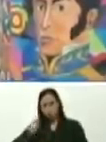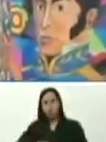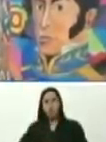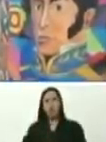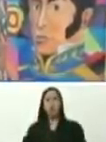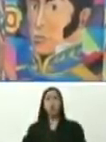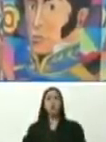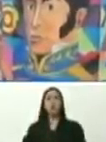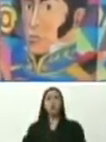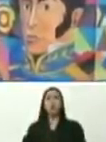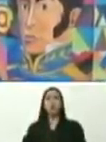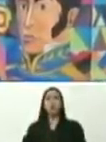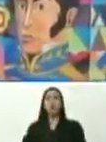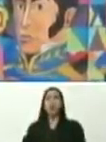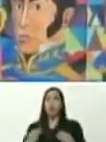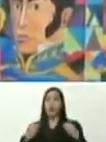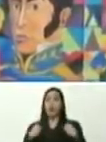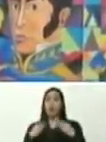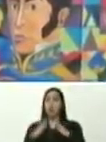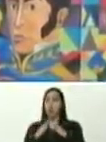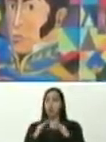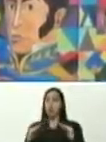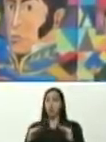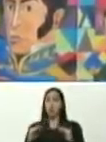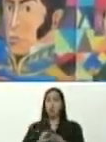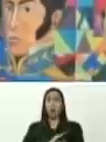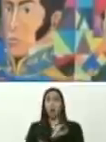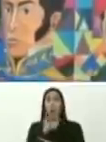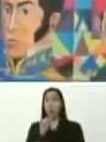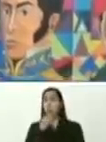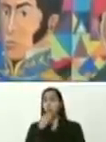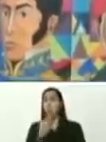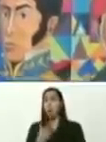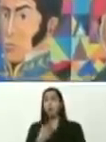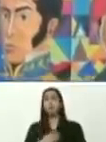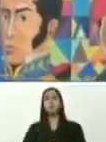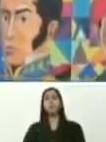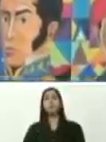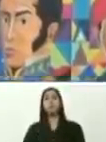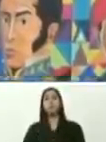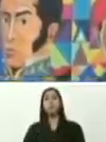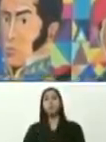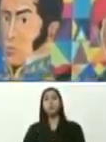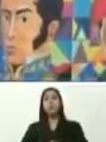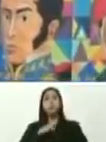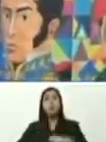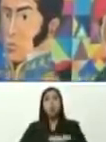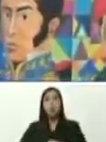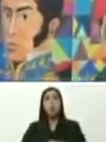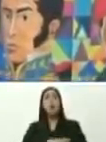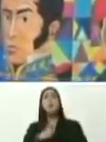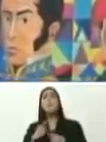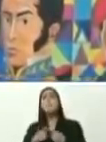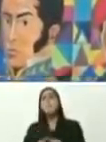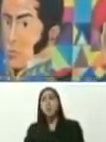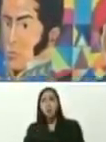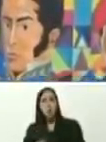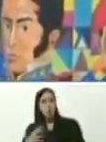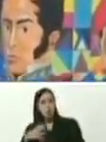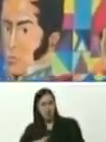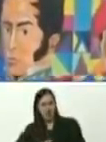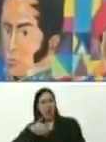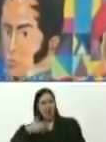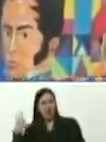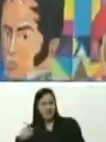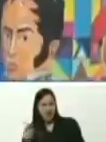lo reconozco, yo vivo todo el día, con buen humor, y hasta puedo tener una rabieta, puedo pasar